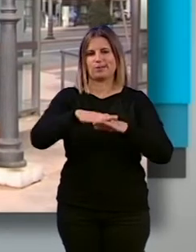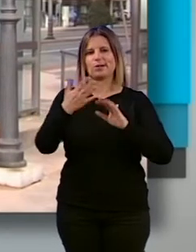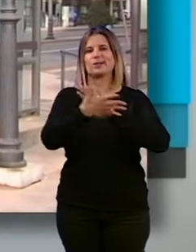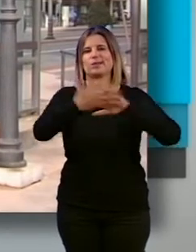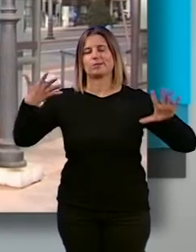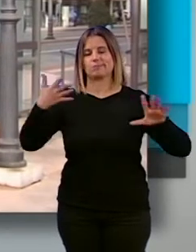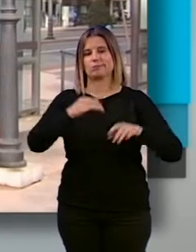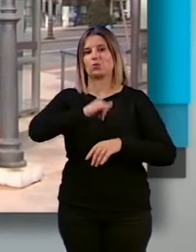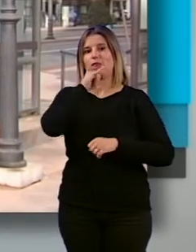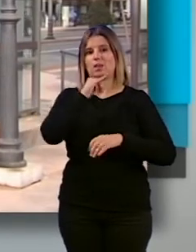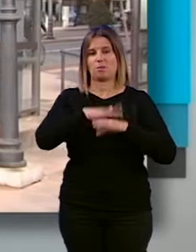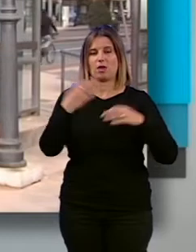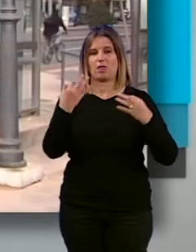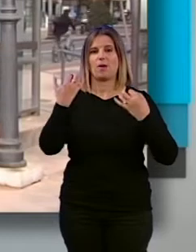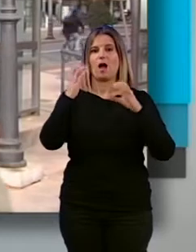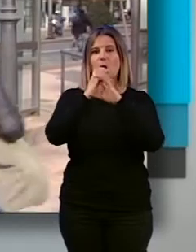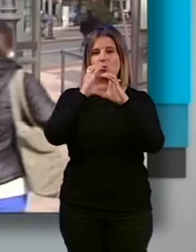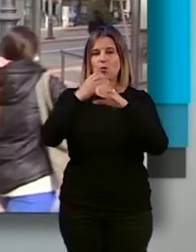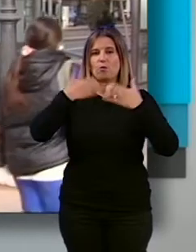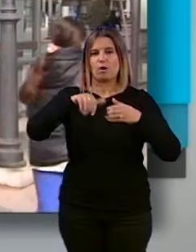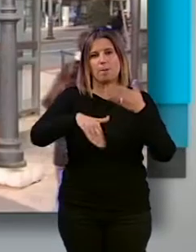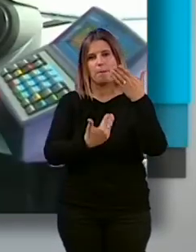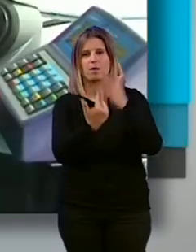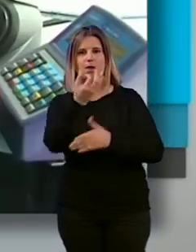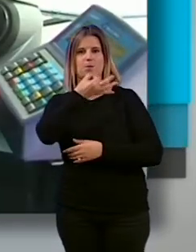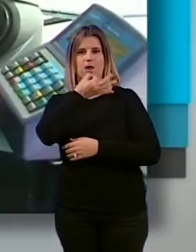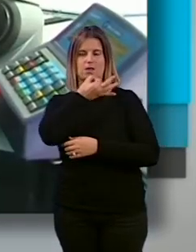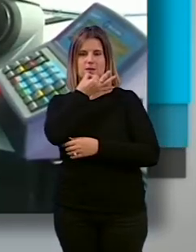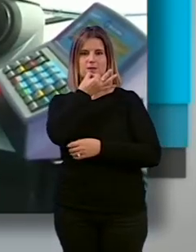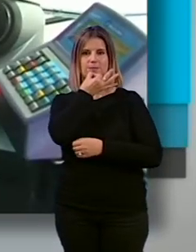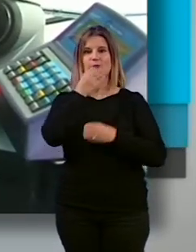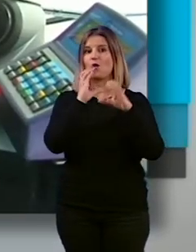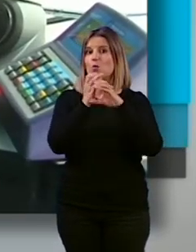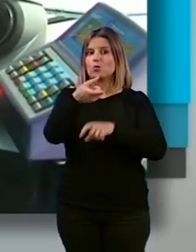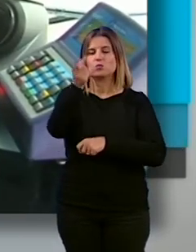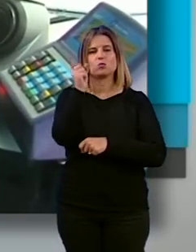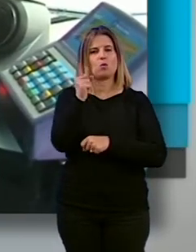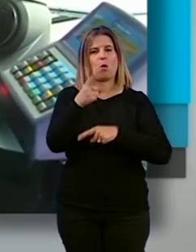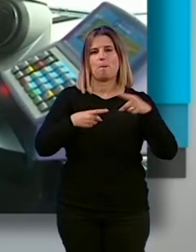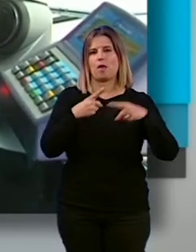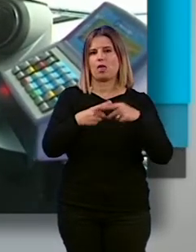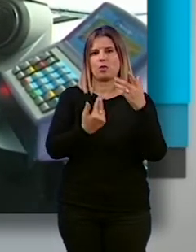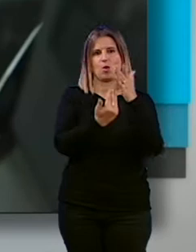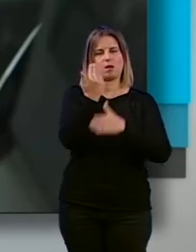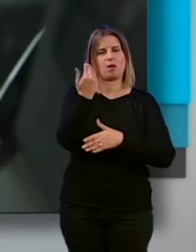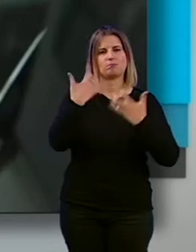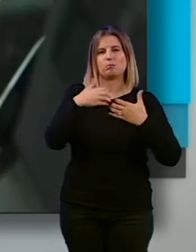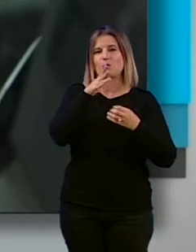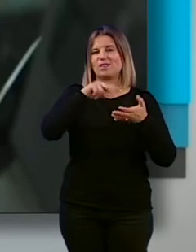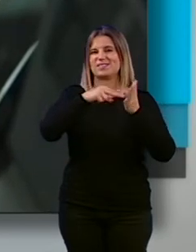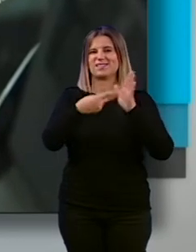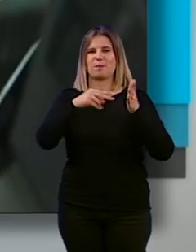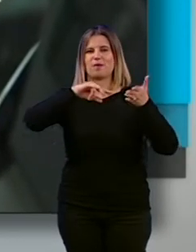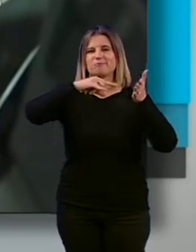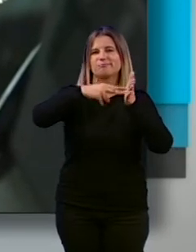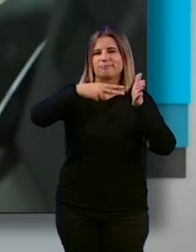para que el autobús esté funcionando como es normal mañana y tarde. Un bus que solo funciona a media jornada por su sistema de carga eléctrica, tal y como ha